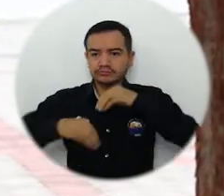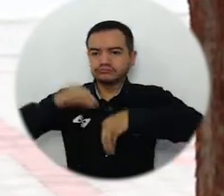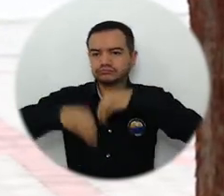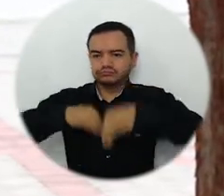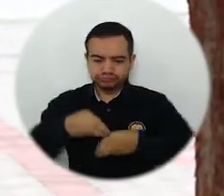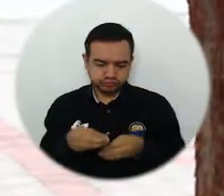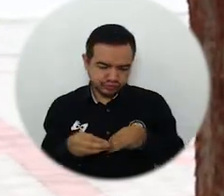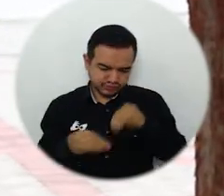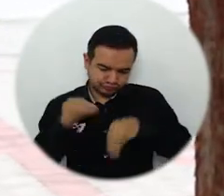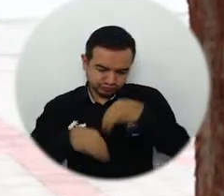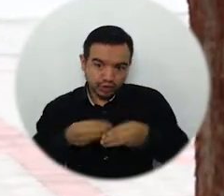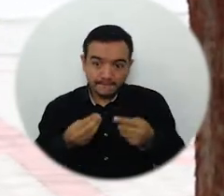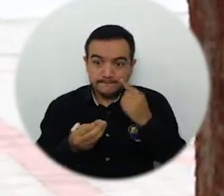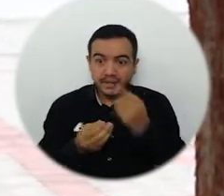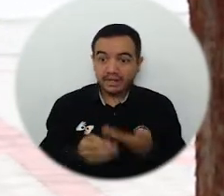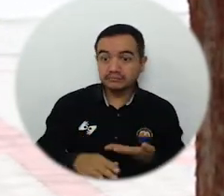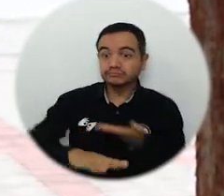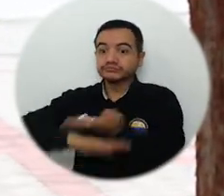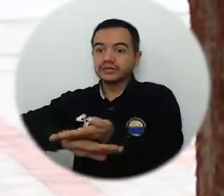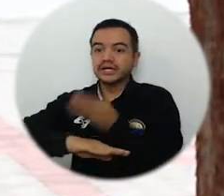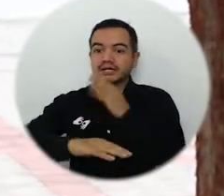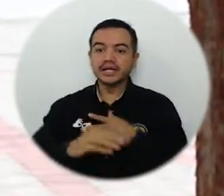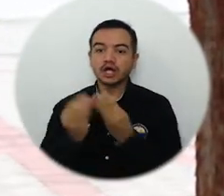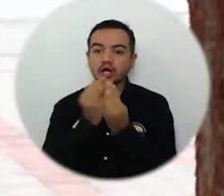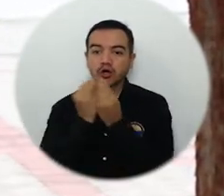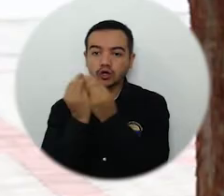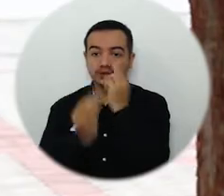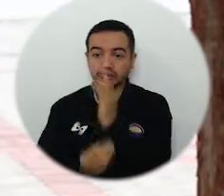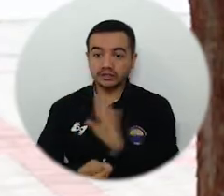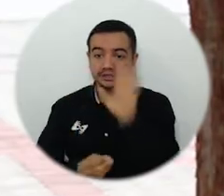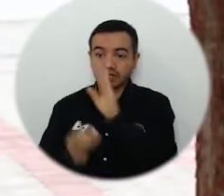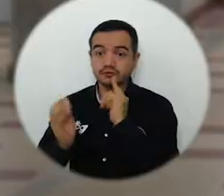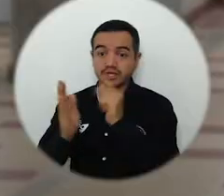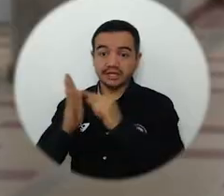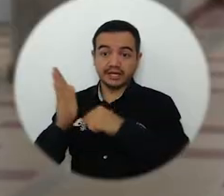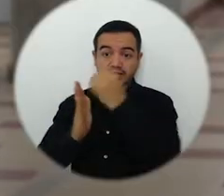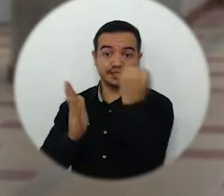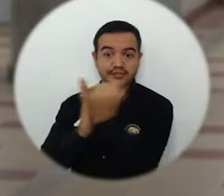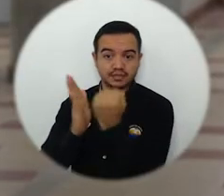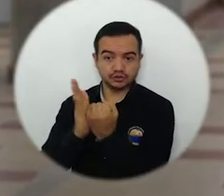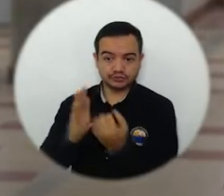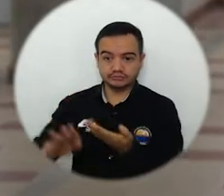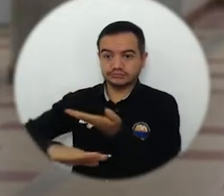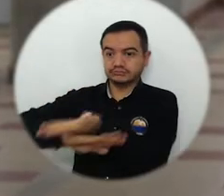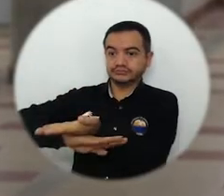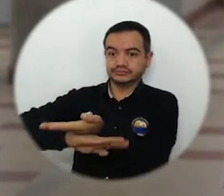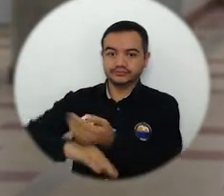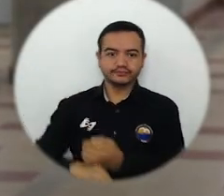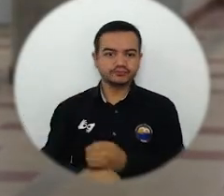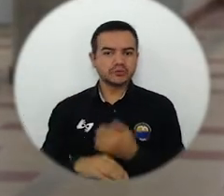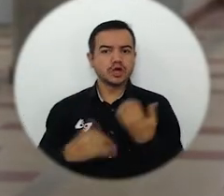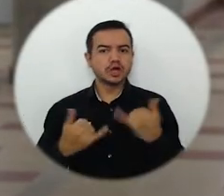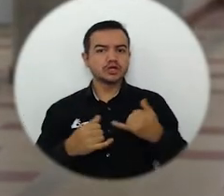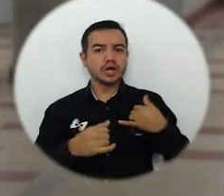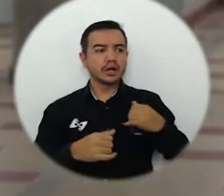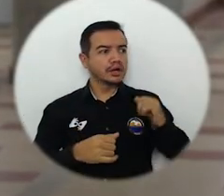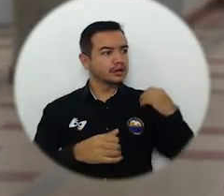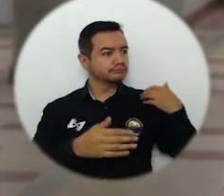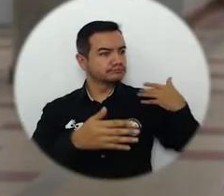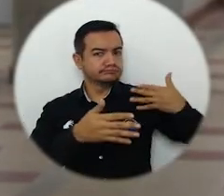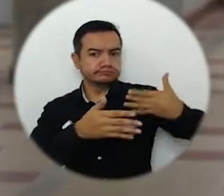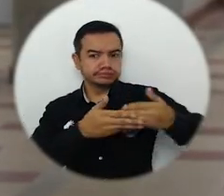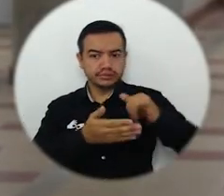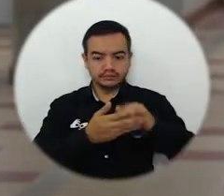el documento para que seamos certificados por el Consejo Nacional de Acreditación. Durante todo este tiempo hemos venido recopilando la información